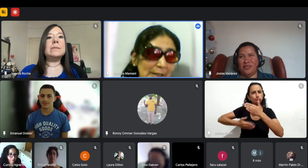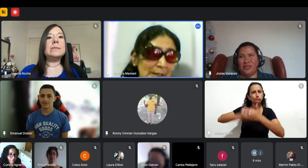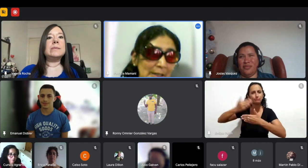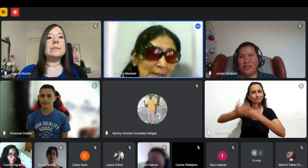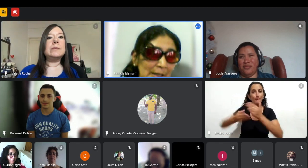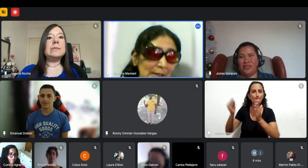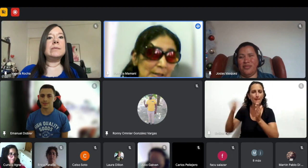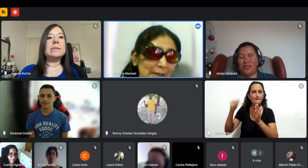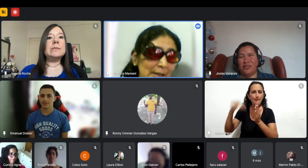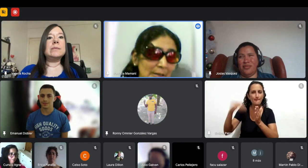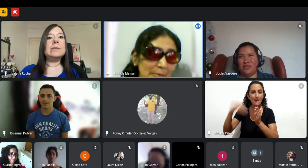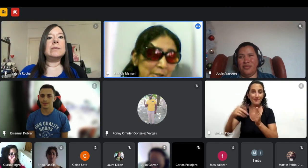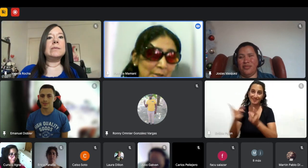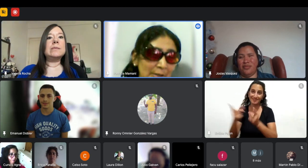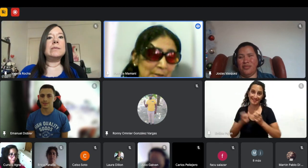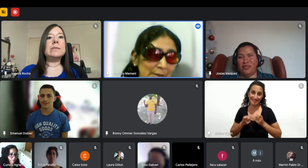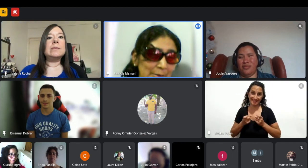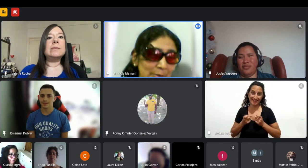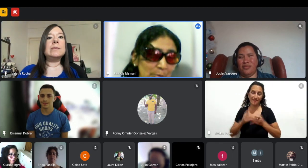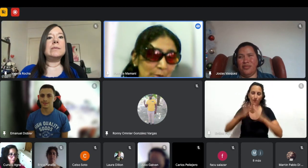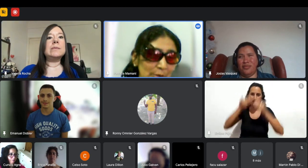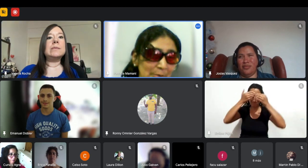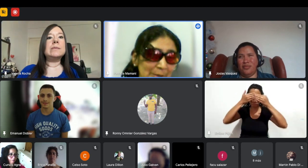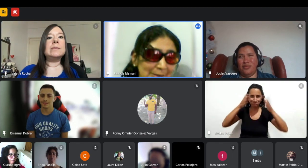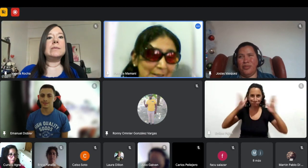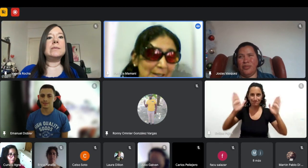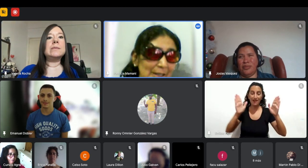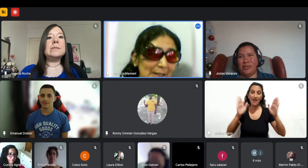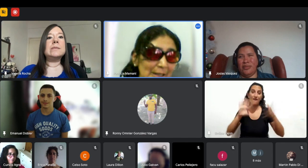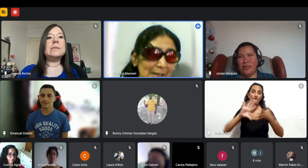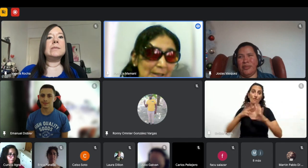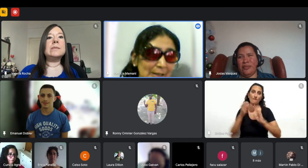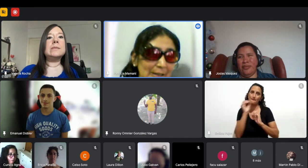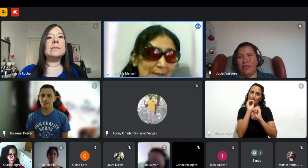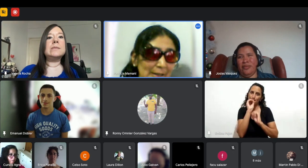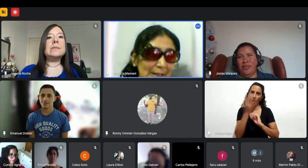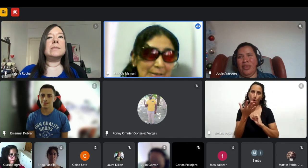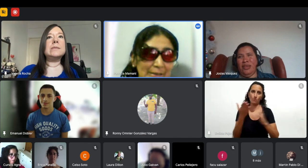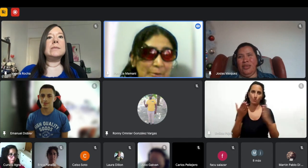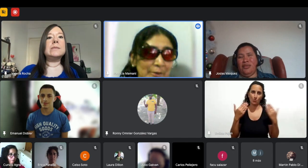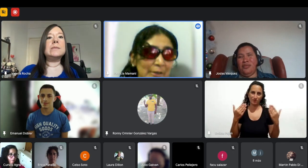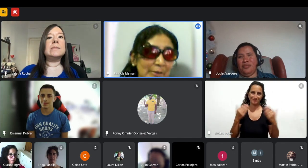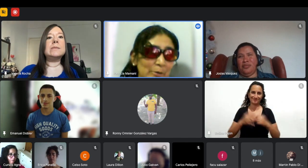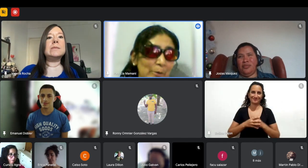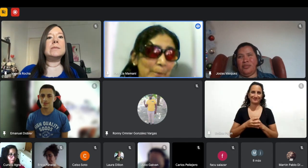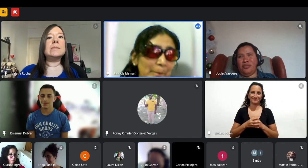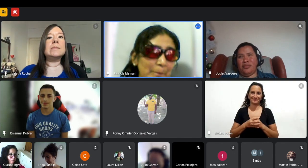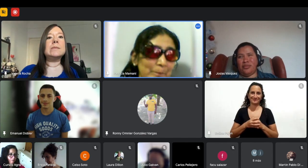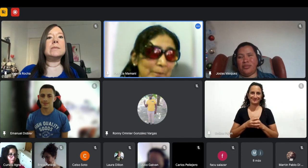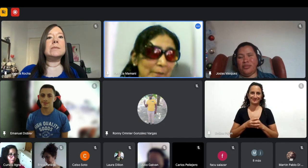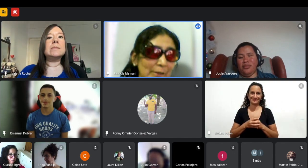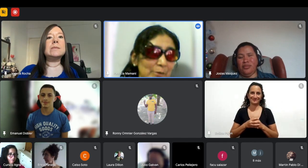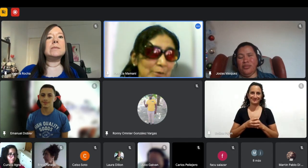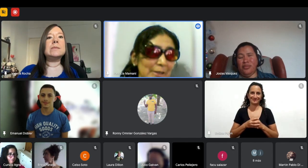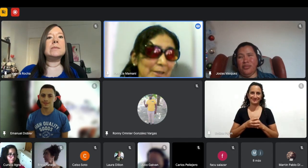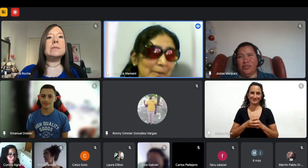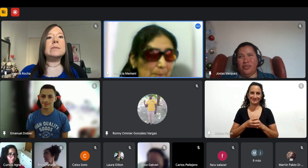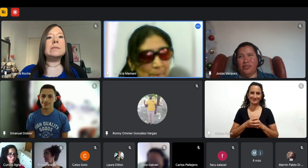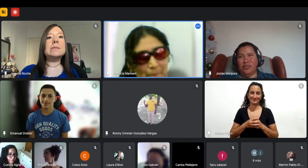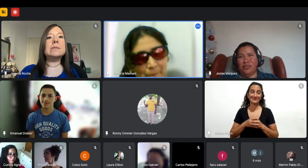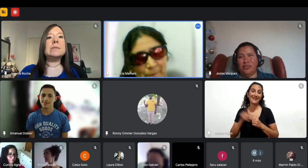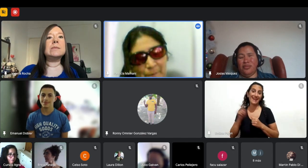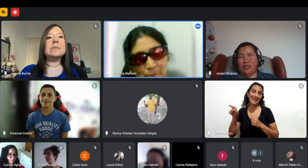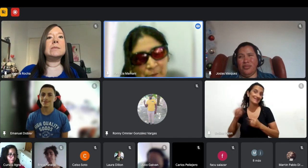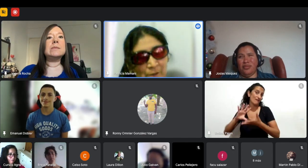ampliar e ir mejorando cada vez un poquito más así que bueno eso eso fue